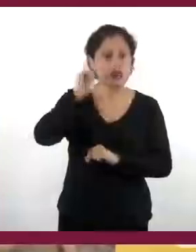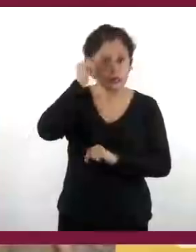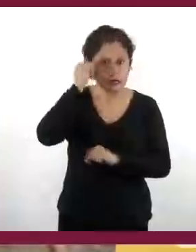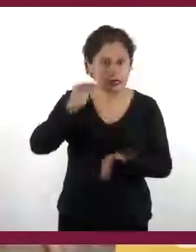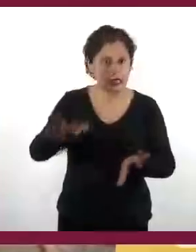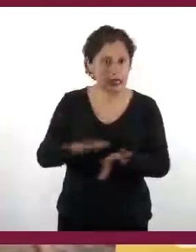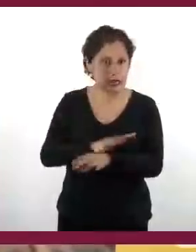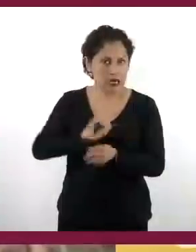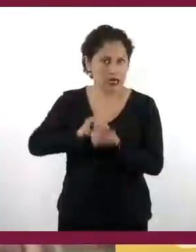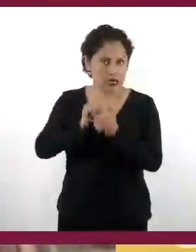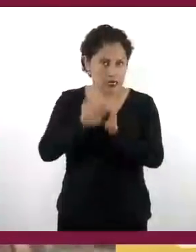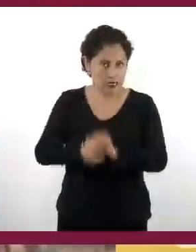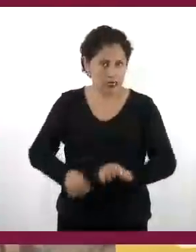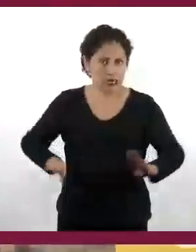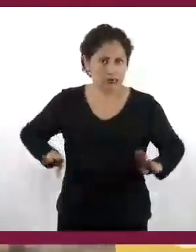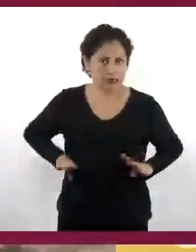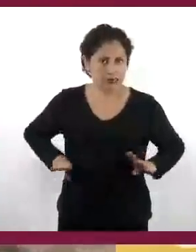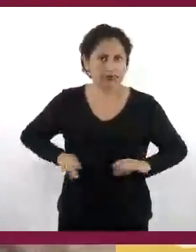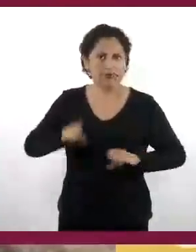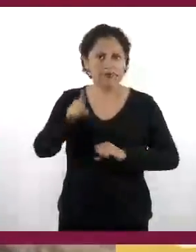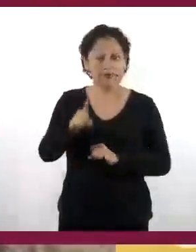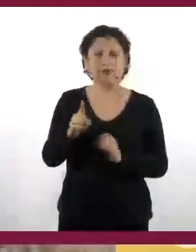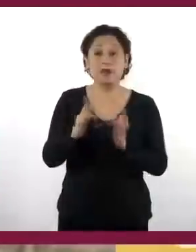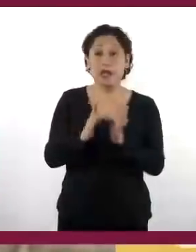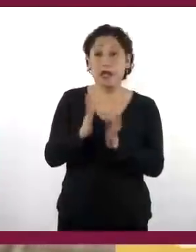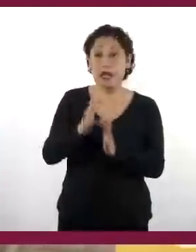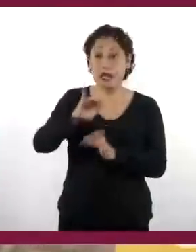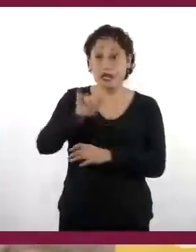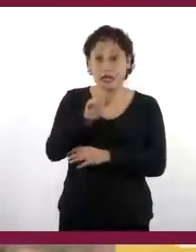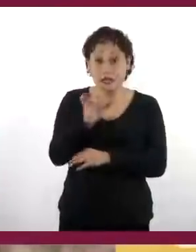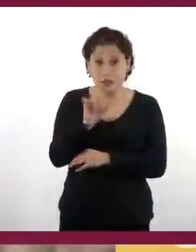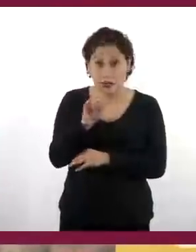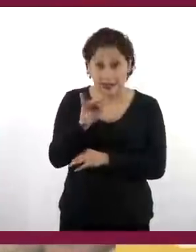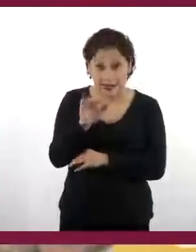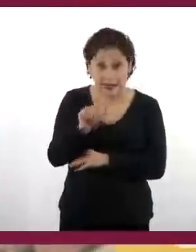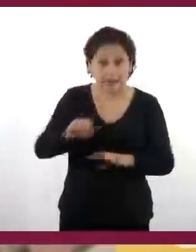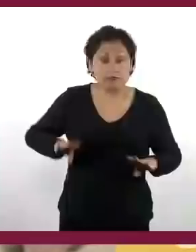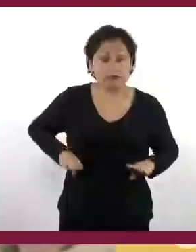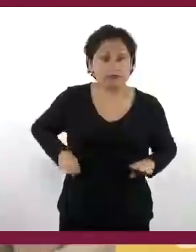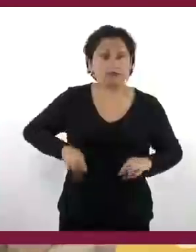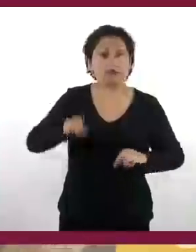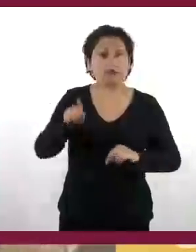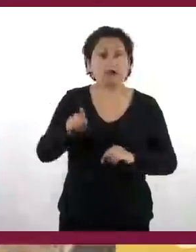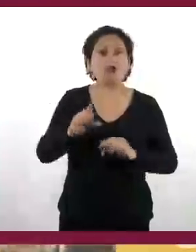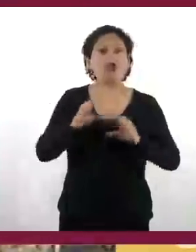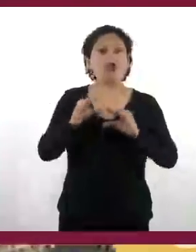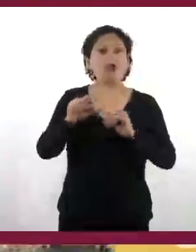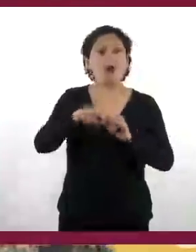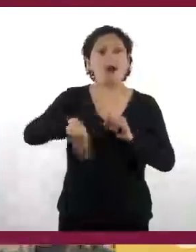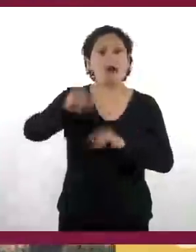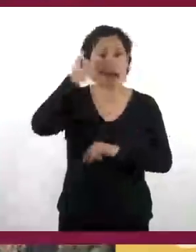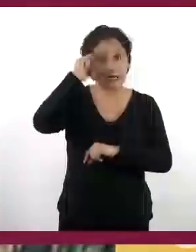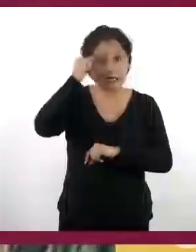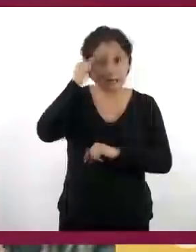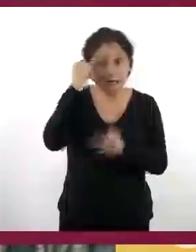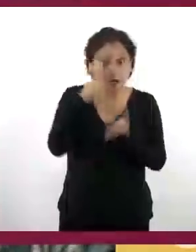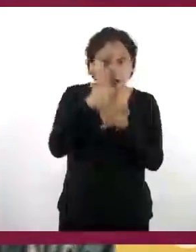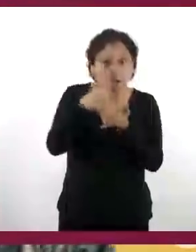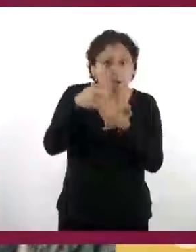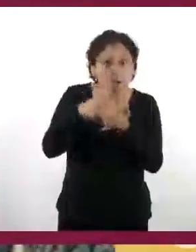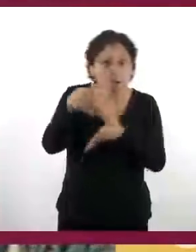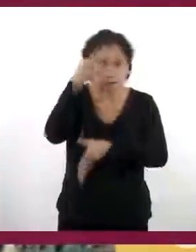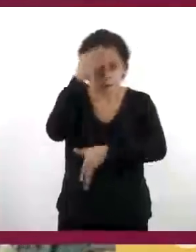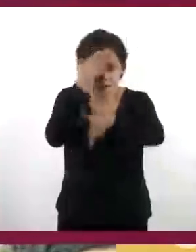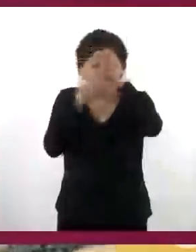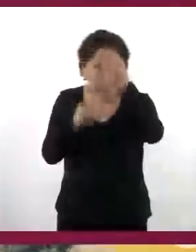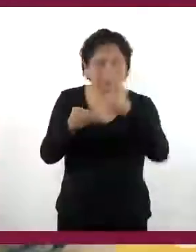Bajo la dirección del misionero, particularmente del jesuita, los indígenas cultivarán, tendrán tierras comunes, tendrán